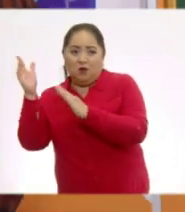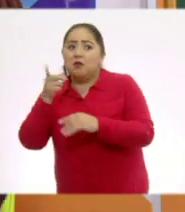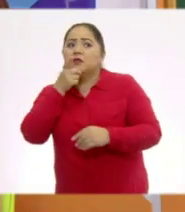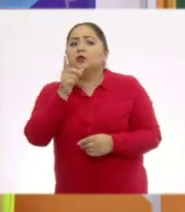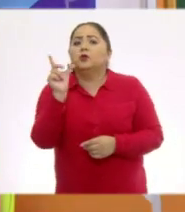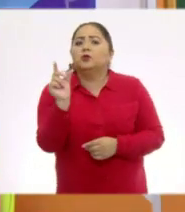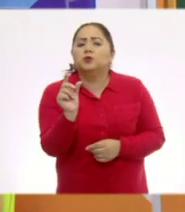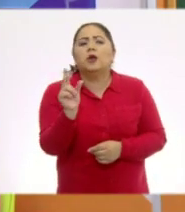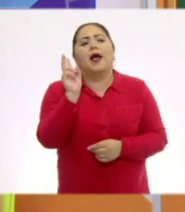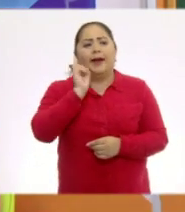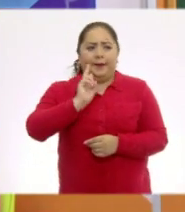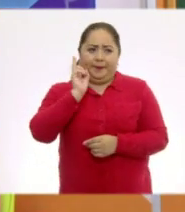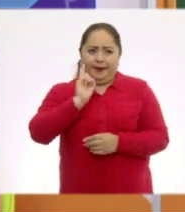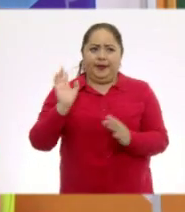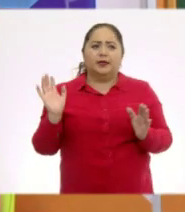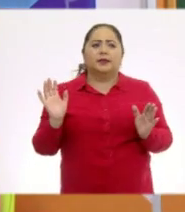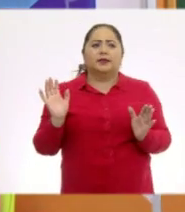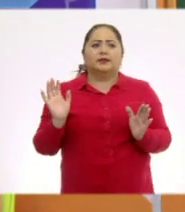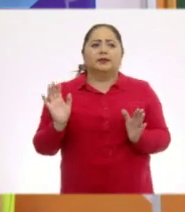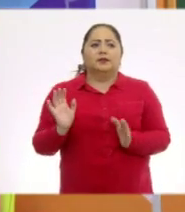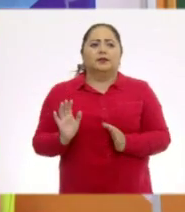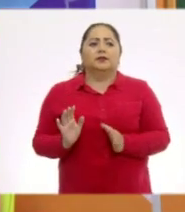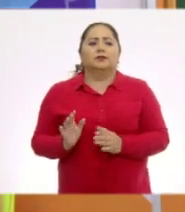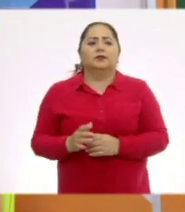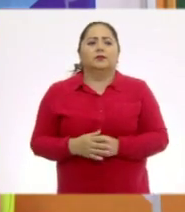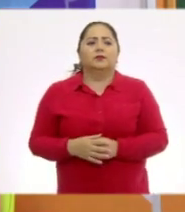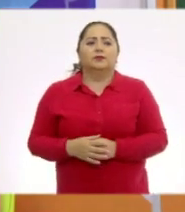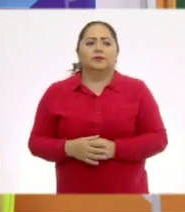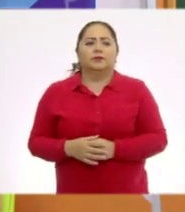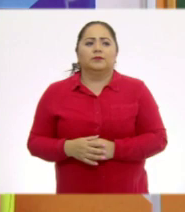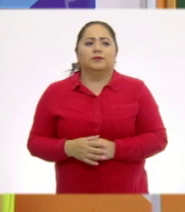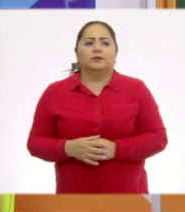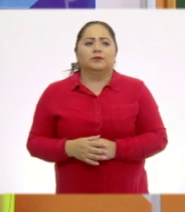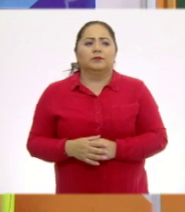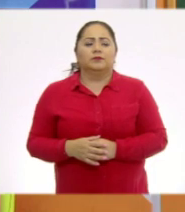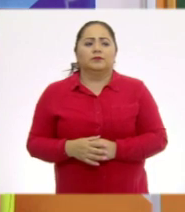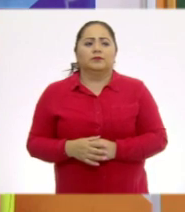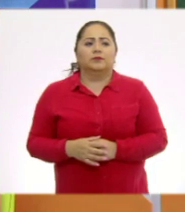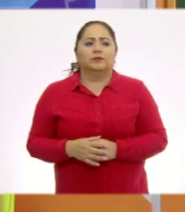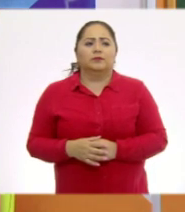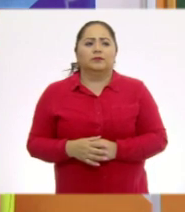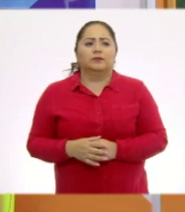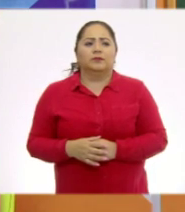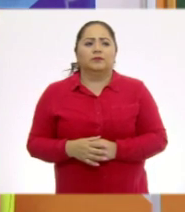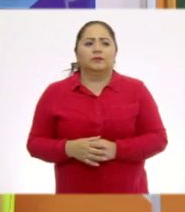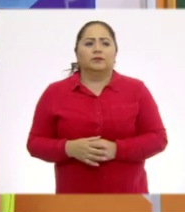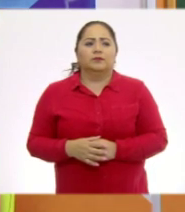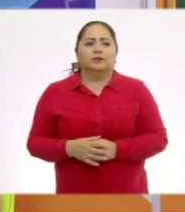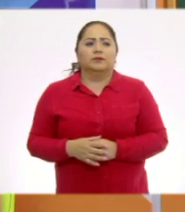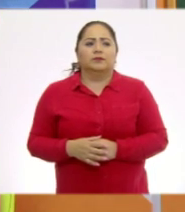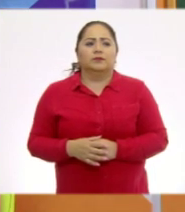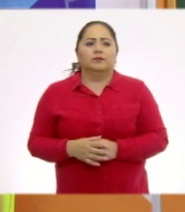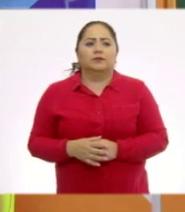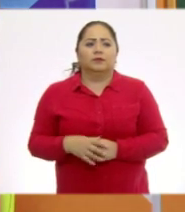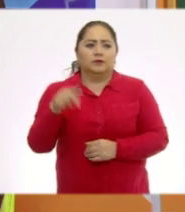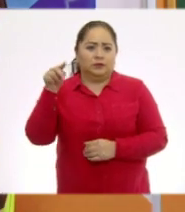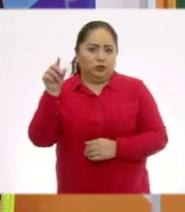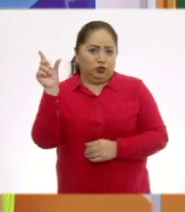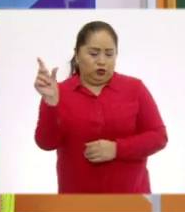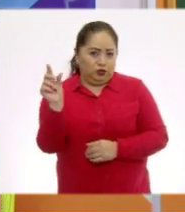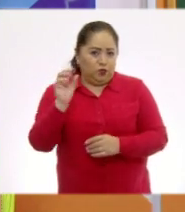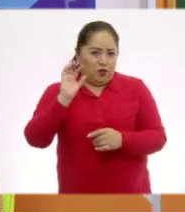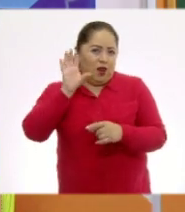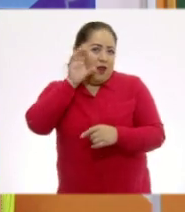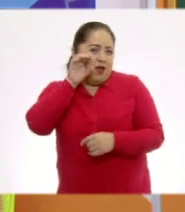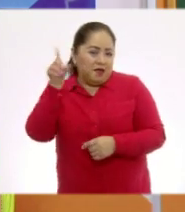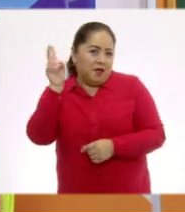pequeño. Dice que tomes el pequeño. Que tome yo el pequeño. A ver. Entonces, voy a poner el romboide aquí. Romboide. Voy a poner... Este es el pequeño. Ese es